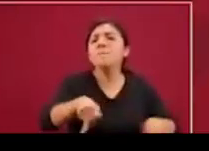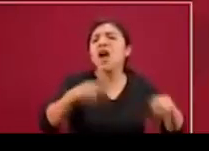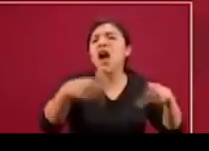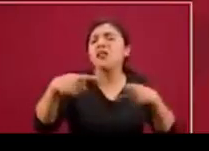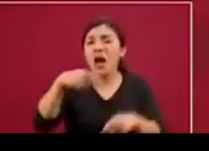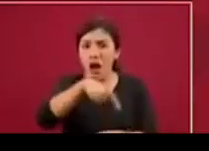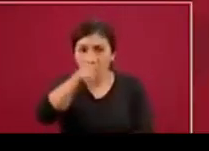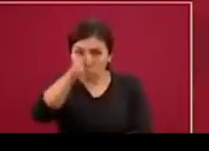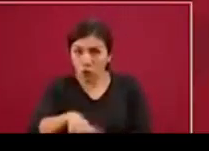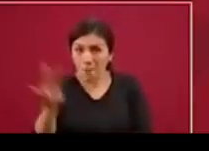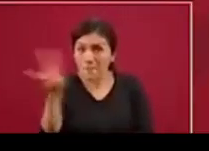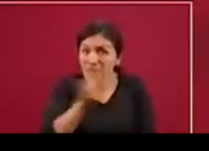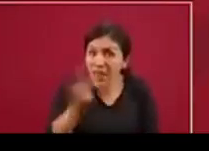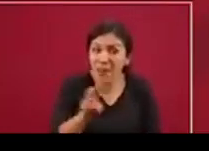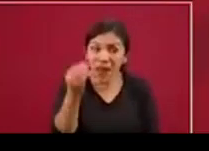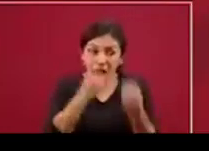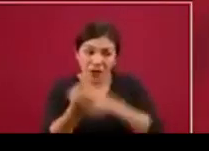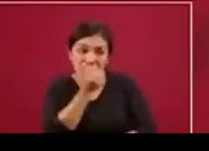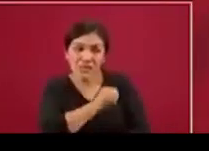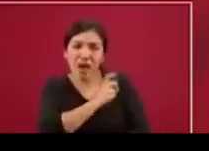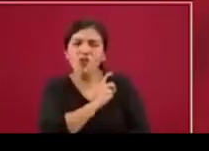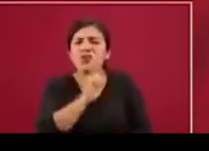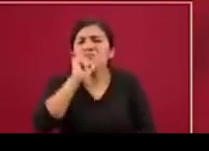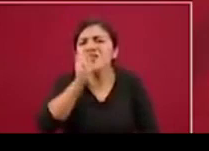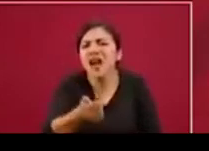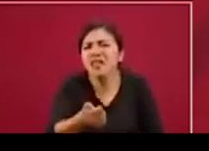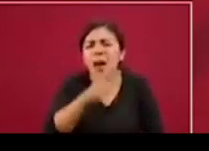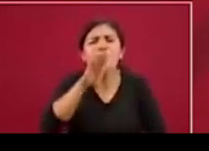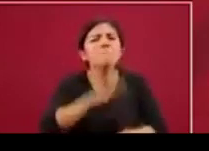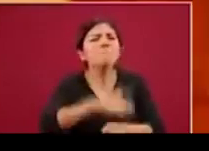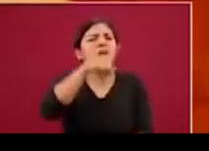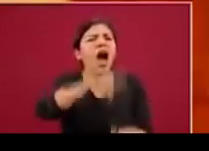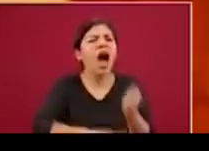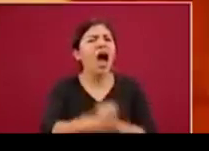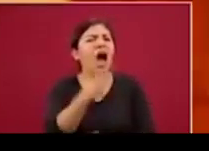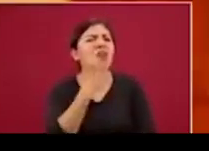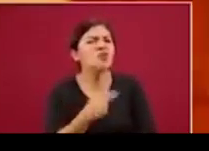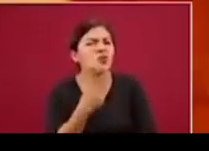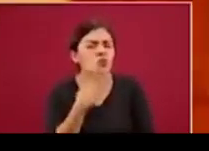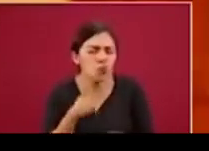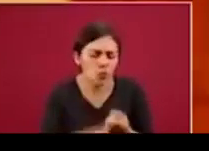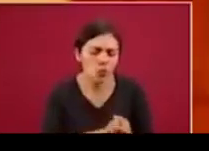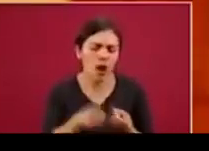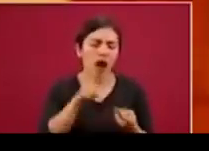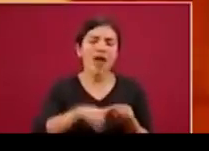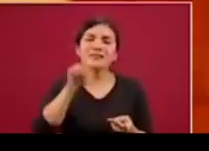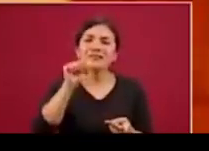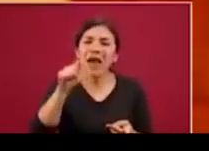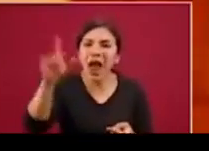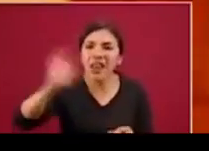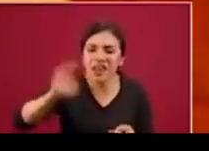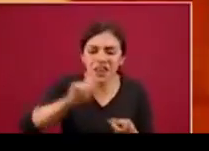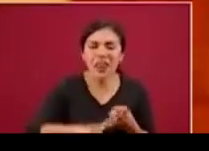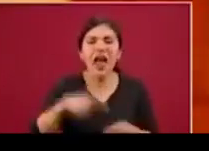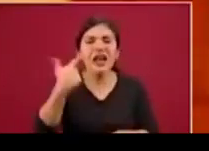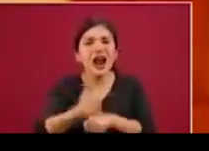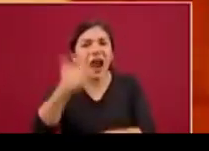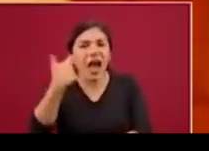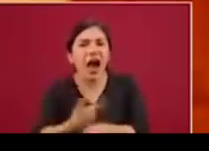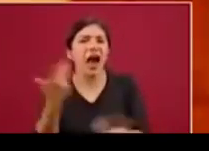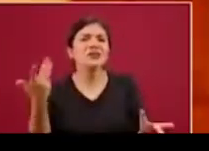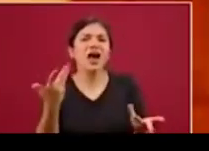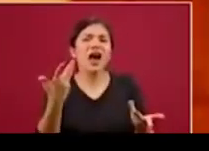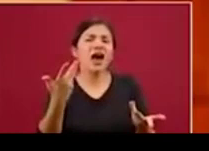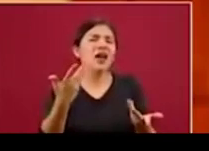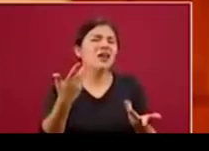nutricional y en cambio elevadísimos contenidos de azúcares, de sales, de grasas y en